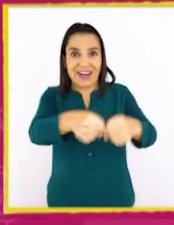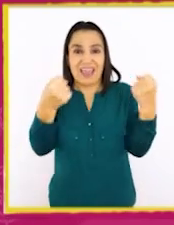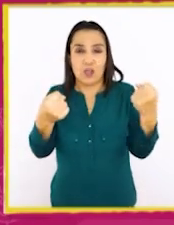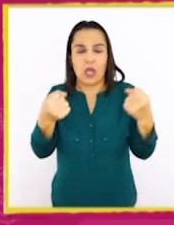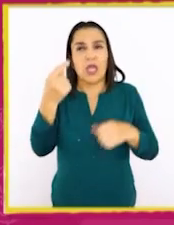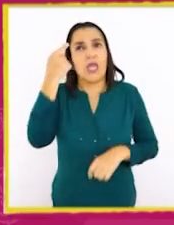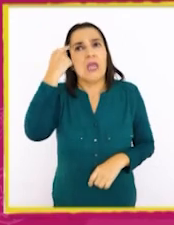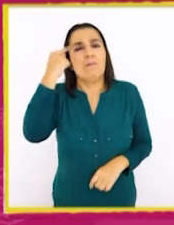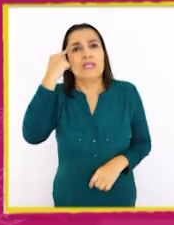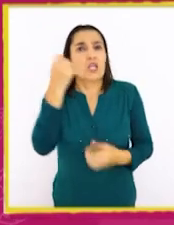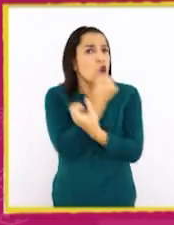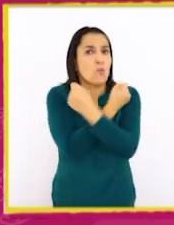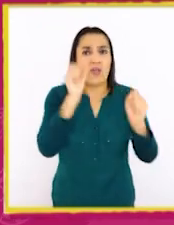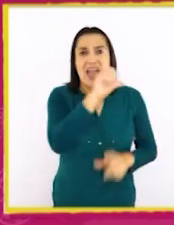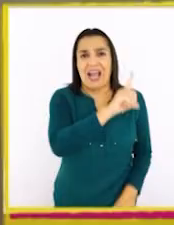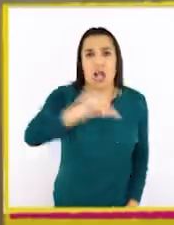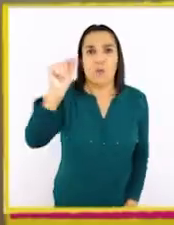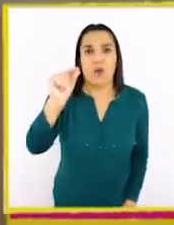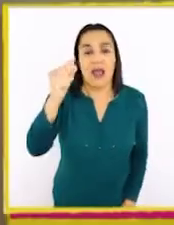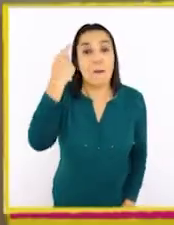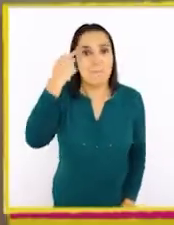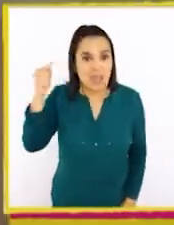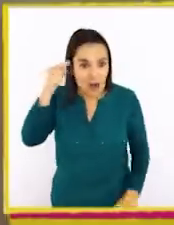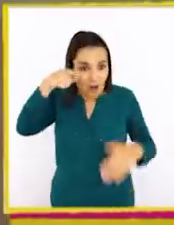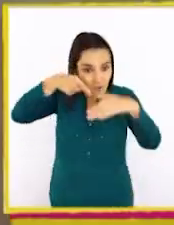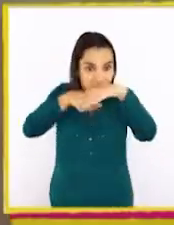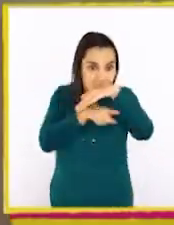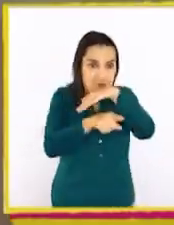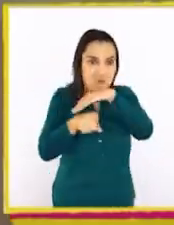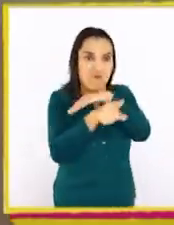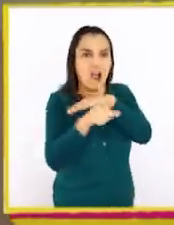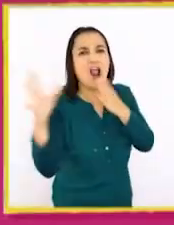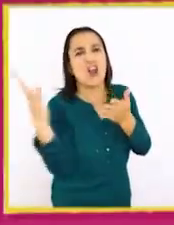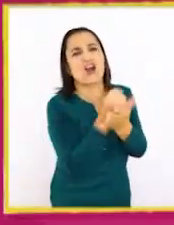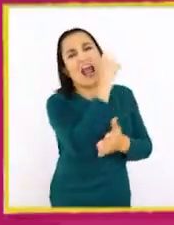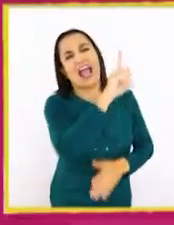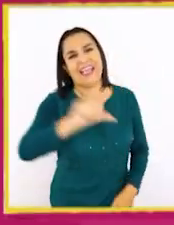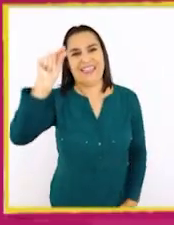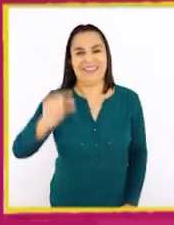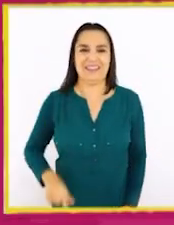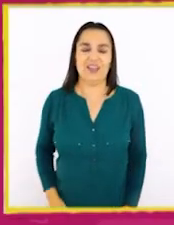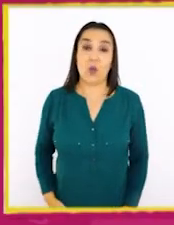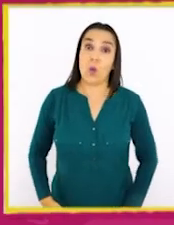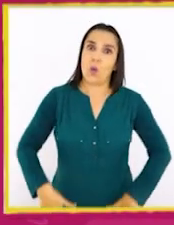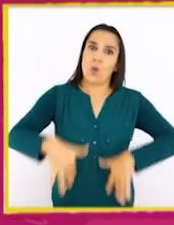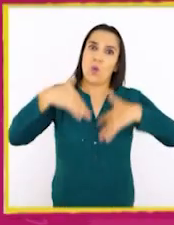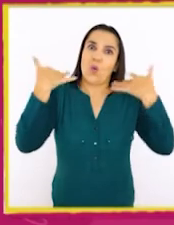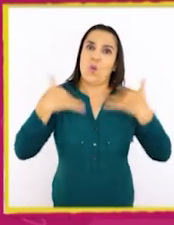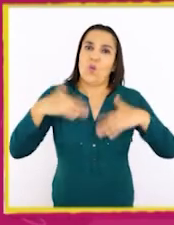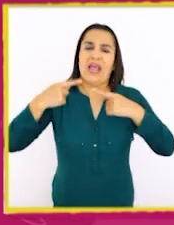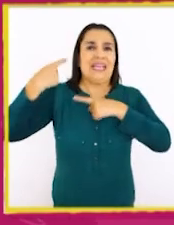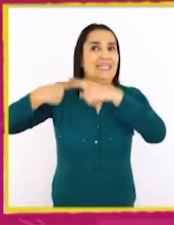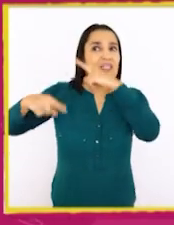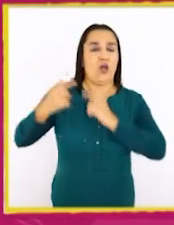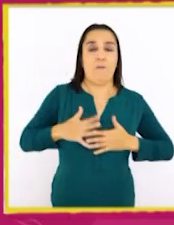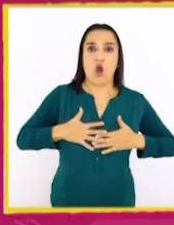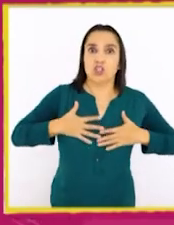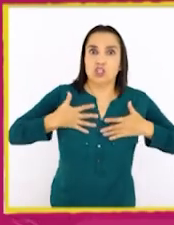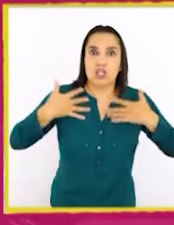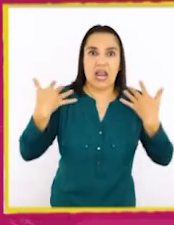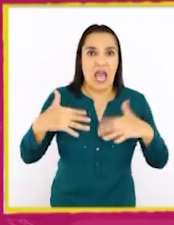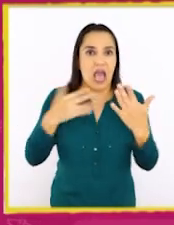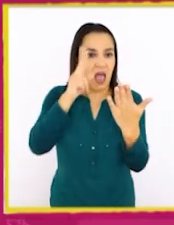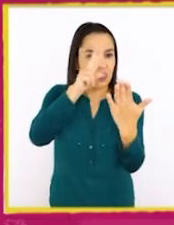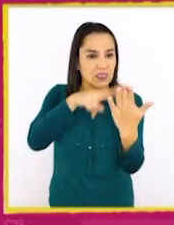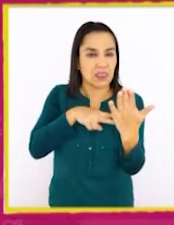Y pensé que no podían escapar, pero encontraron una salida secreta y lograron huir. ¡Uf! ¡Qué historia más emocionante!